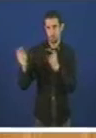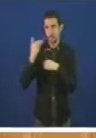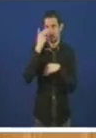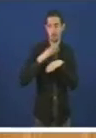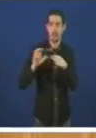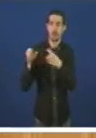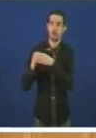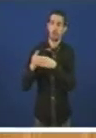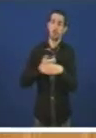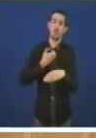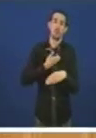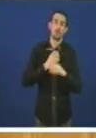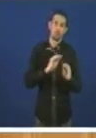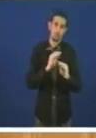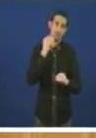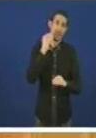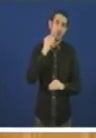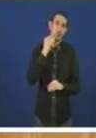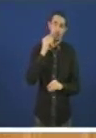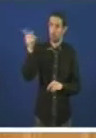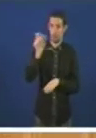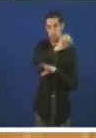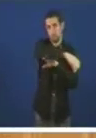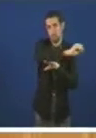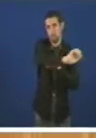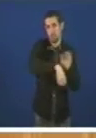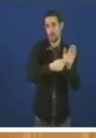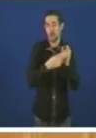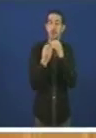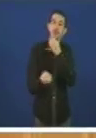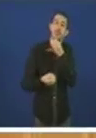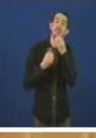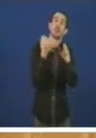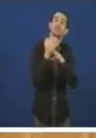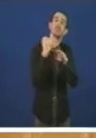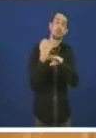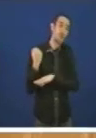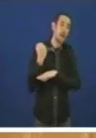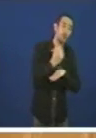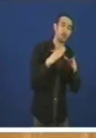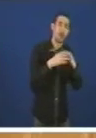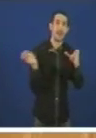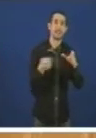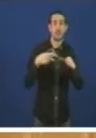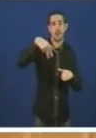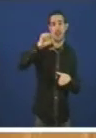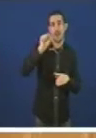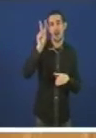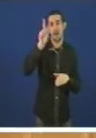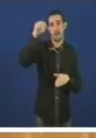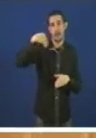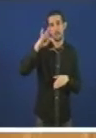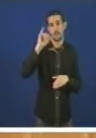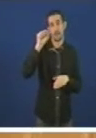grupo municipal en Ferrol Nesa declaración institucional de apoio aos estaleiros de Navantia na Ría de Ferrol